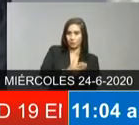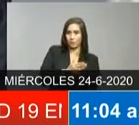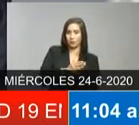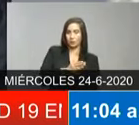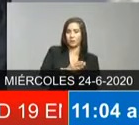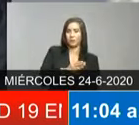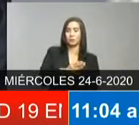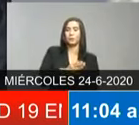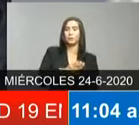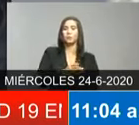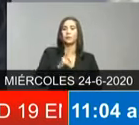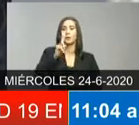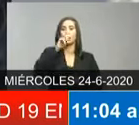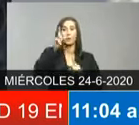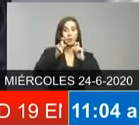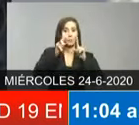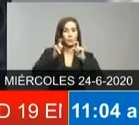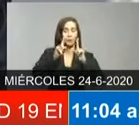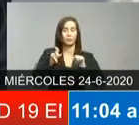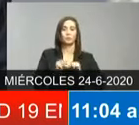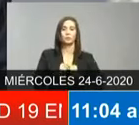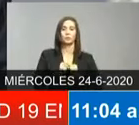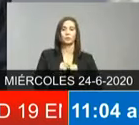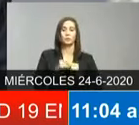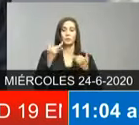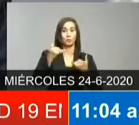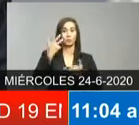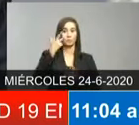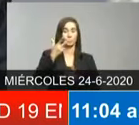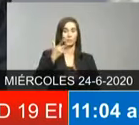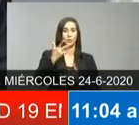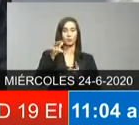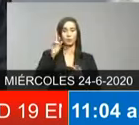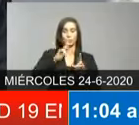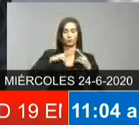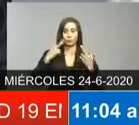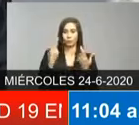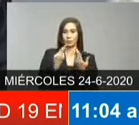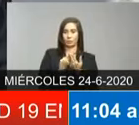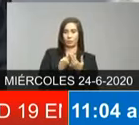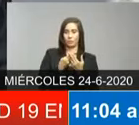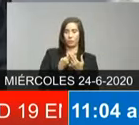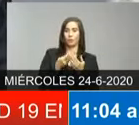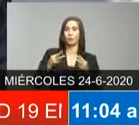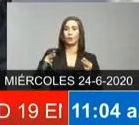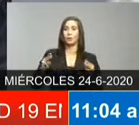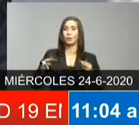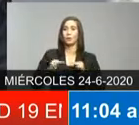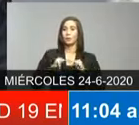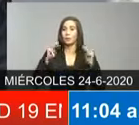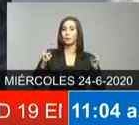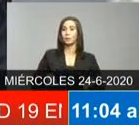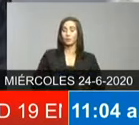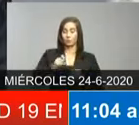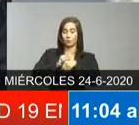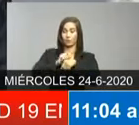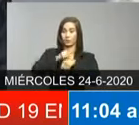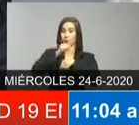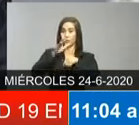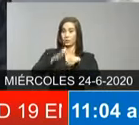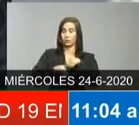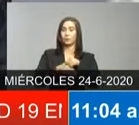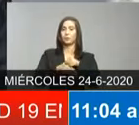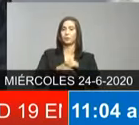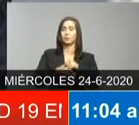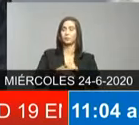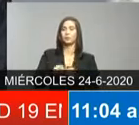reunión con el ministro de turismo y las zonadores y las instituciones que